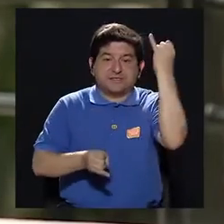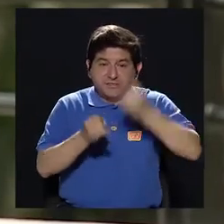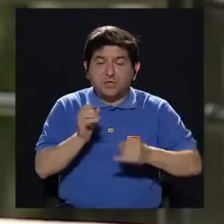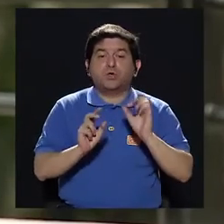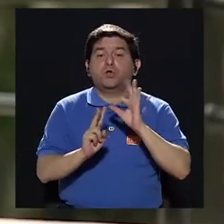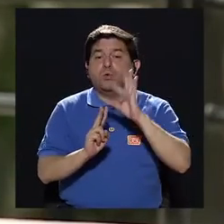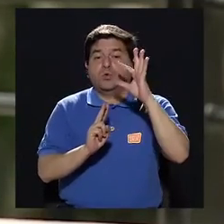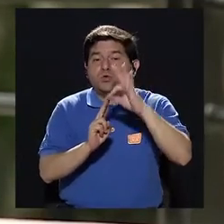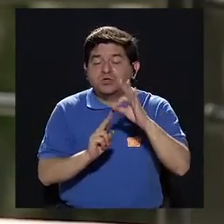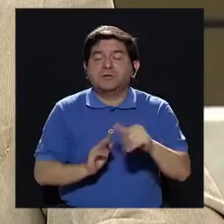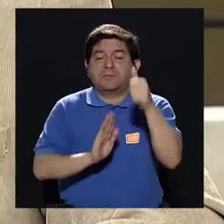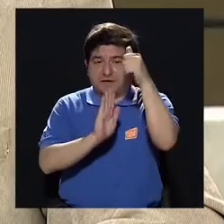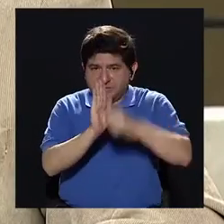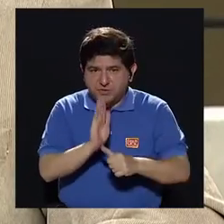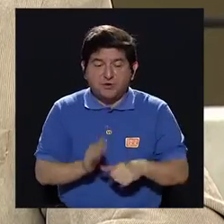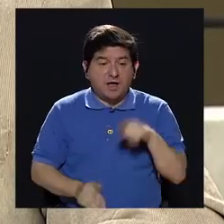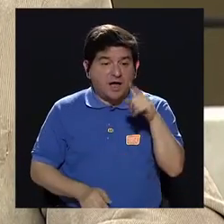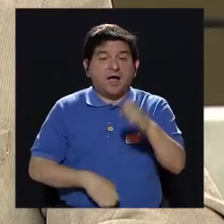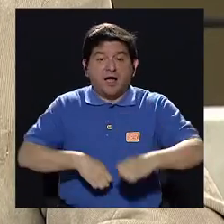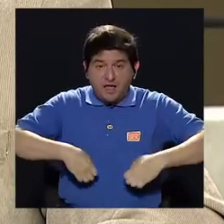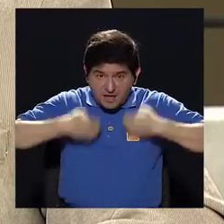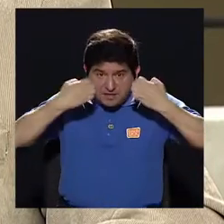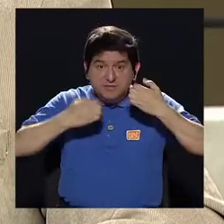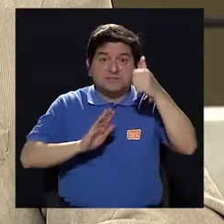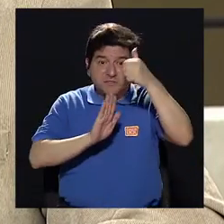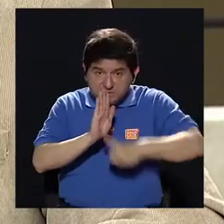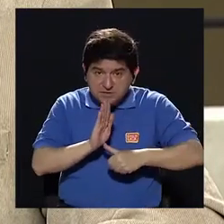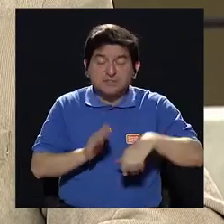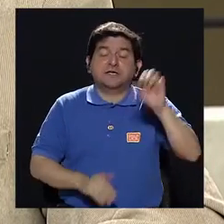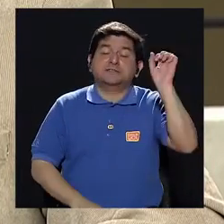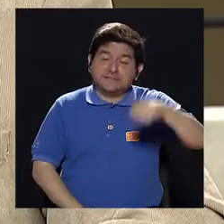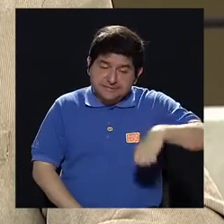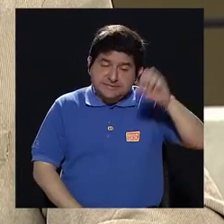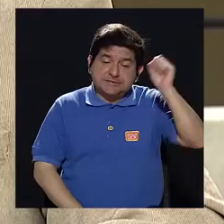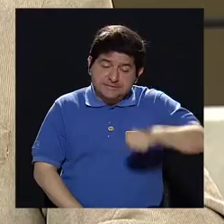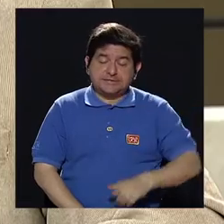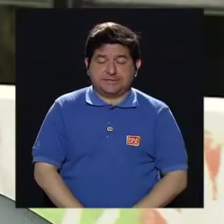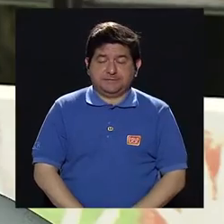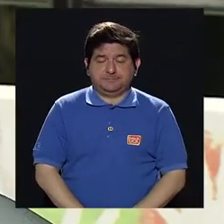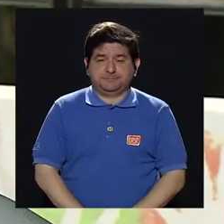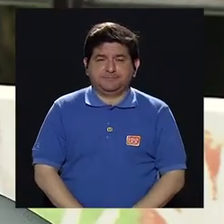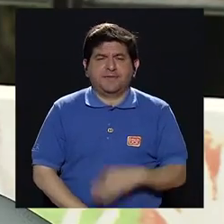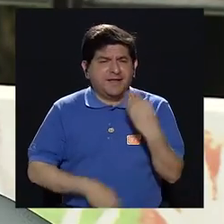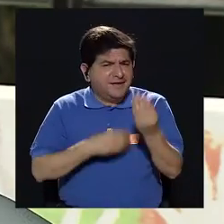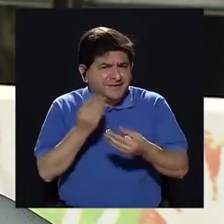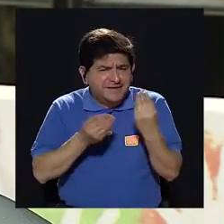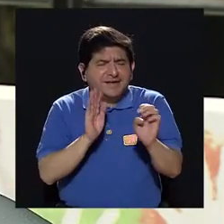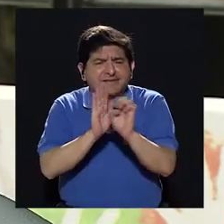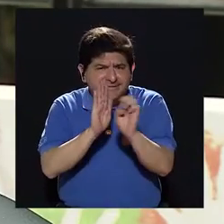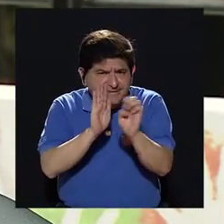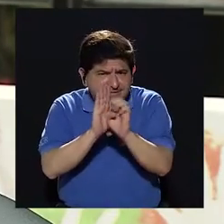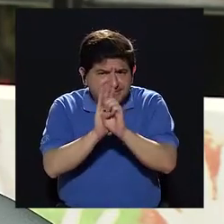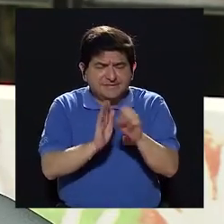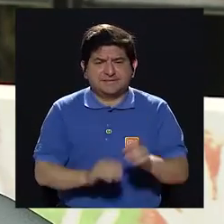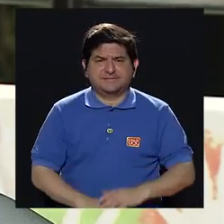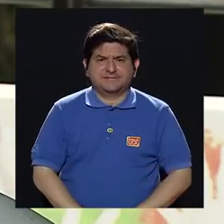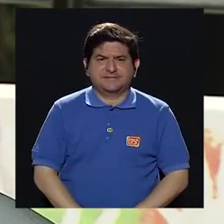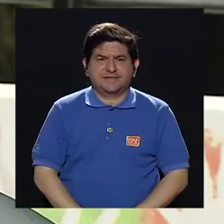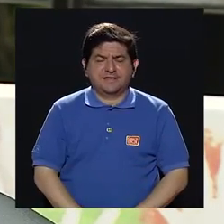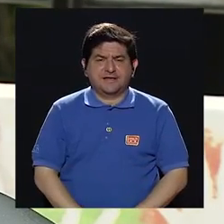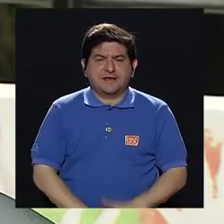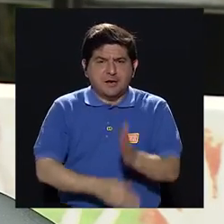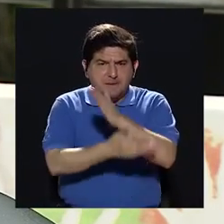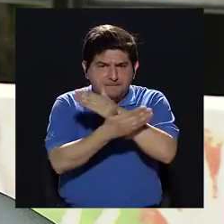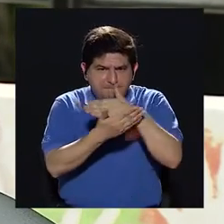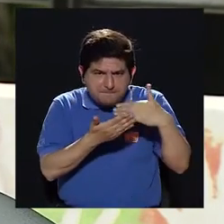la cirugía. ¿Hay cirugía para este tipo de complicaciones? En este caso lo que se hace, por ejemplo, es